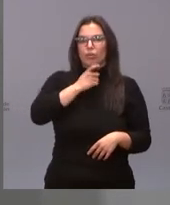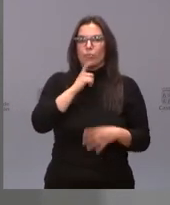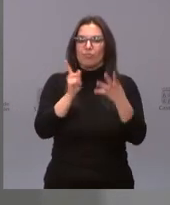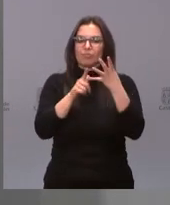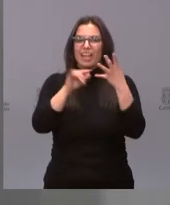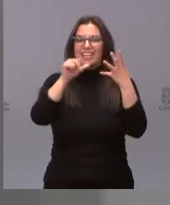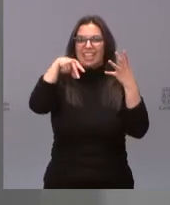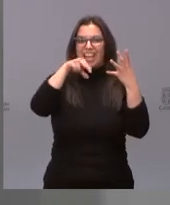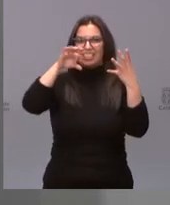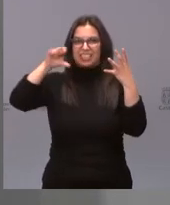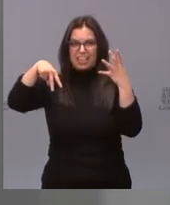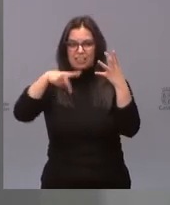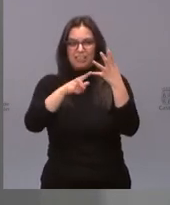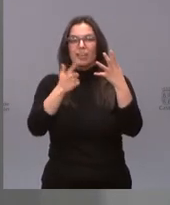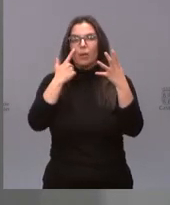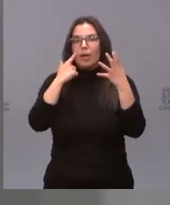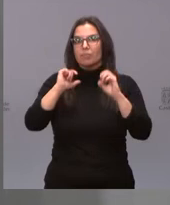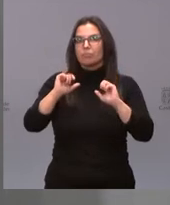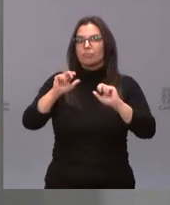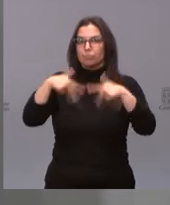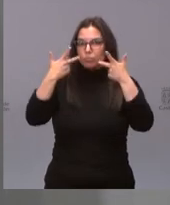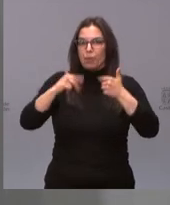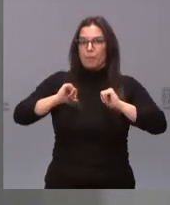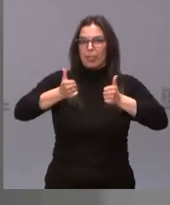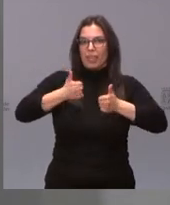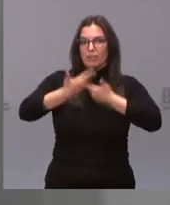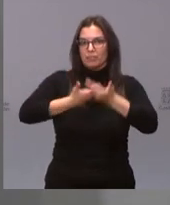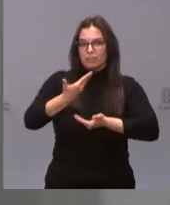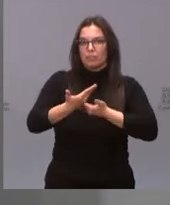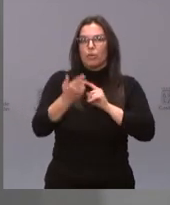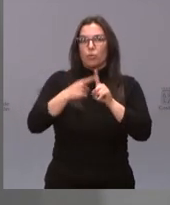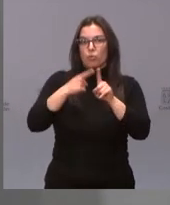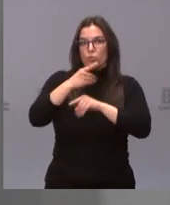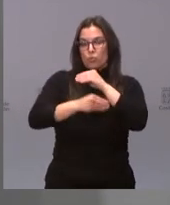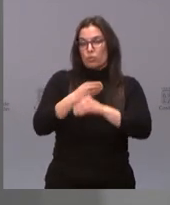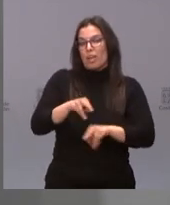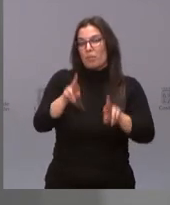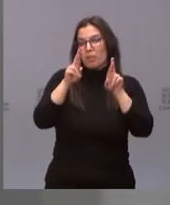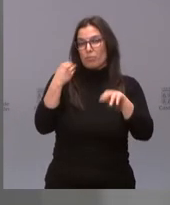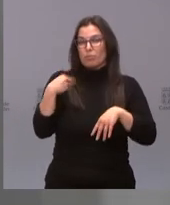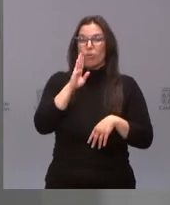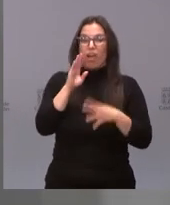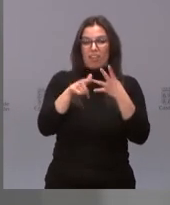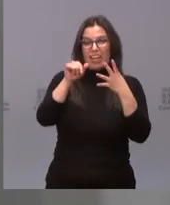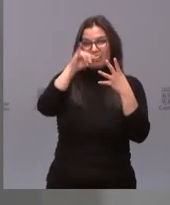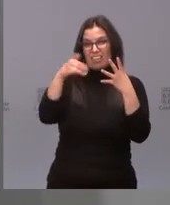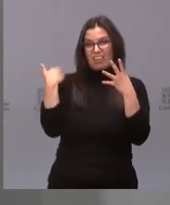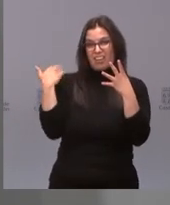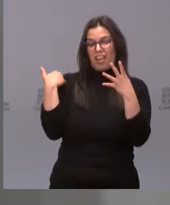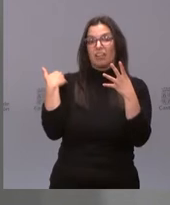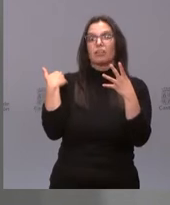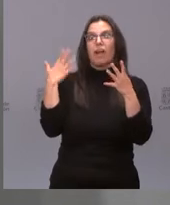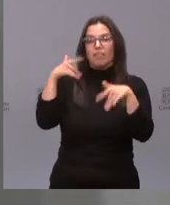de Janssen para poder comenzar a utilizar esta vacuna. Esperamos que suceda lo mismo que con AstraZeneca, que se